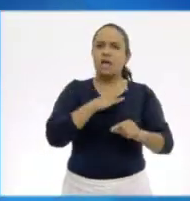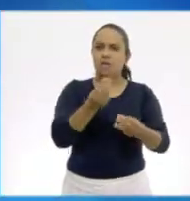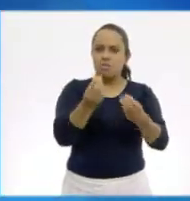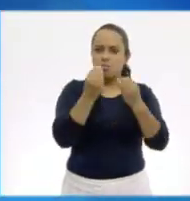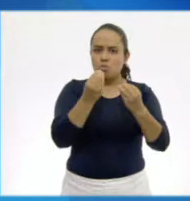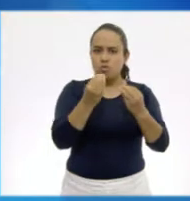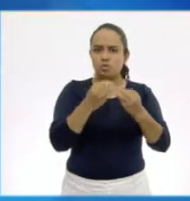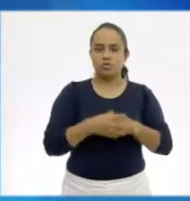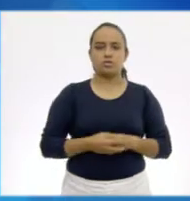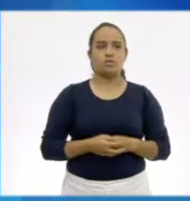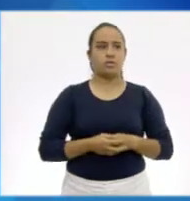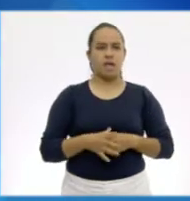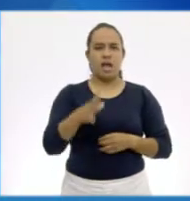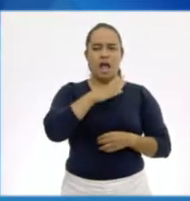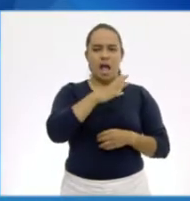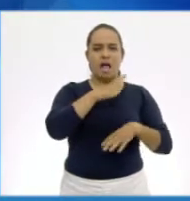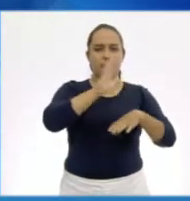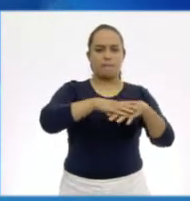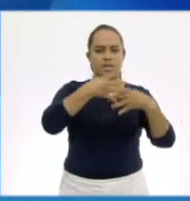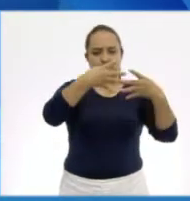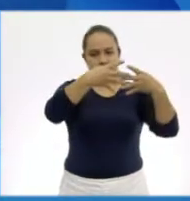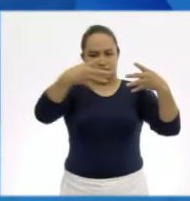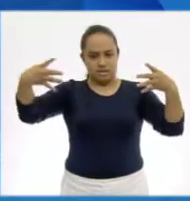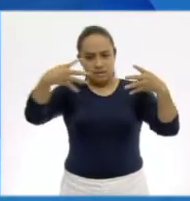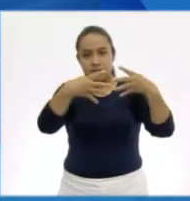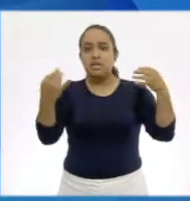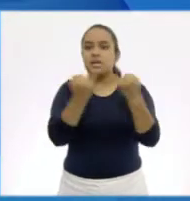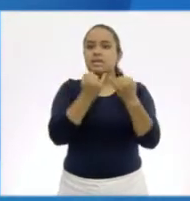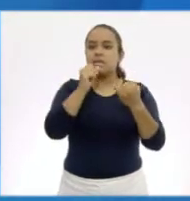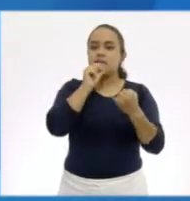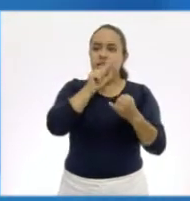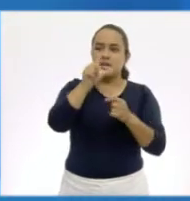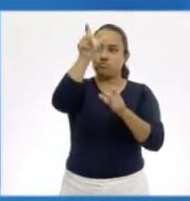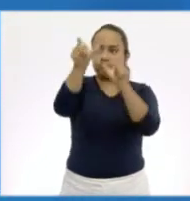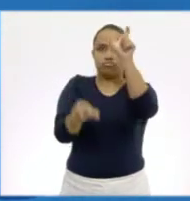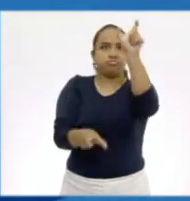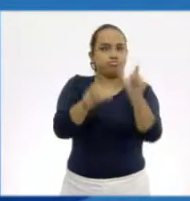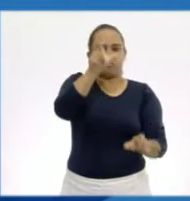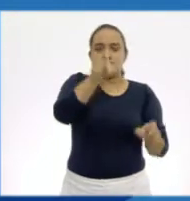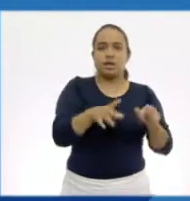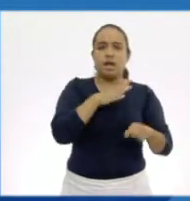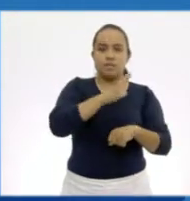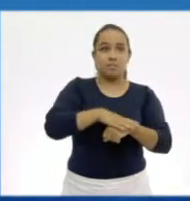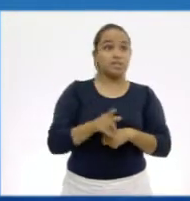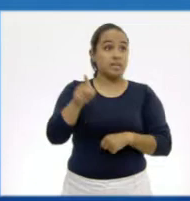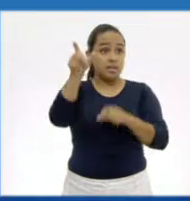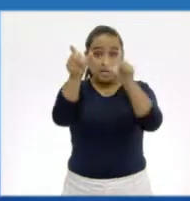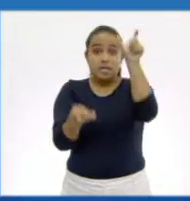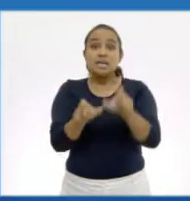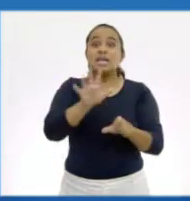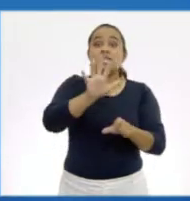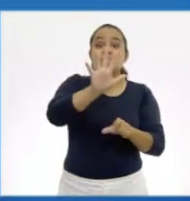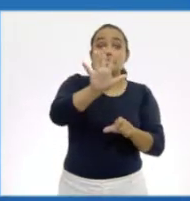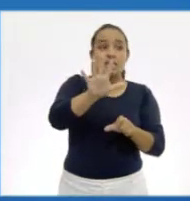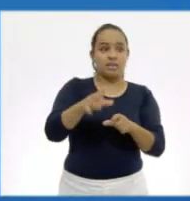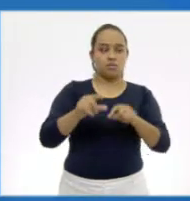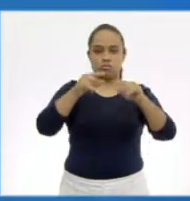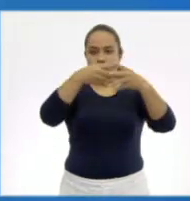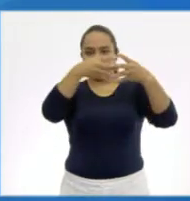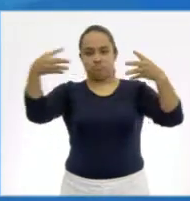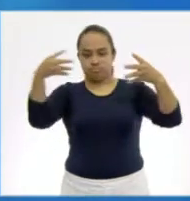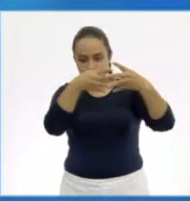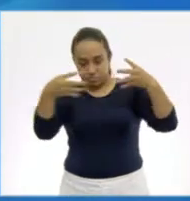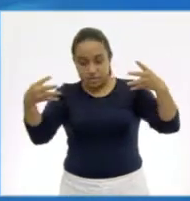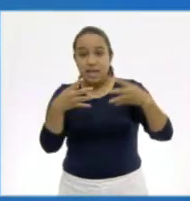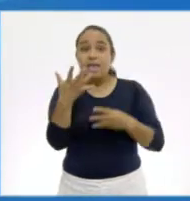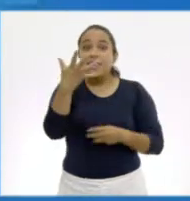Vamos a ver. Tiene más filas y más columnas. Exacto. Tiene hasta el diez y en columnas tiene cinco columnas. Veamos las partes de